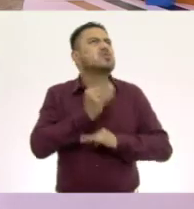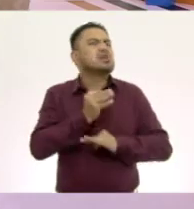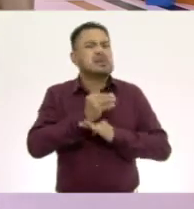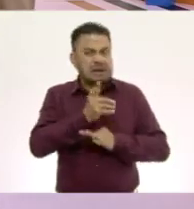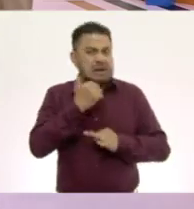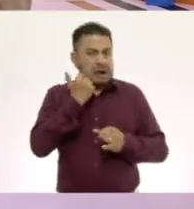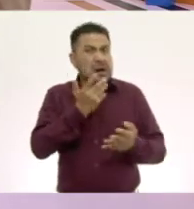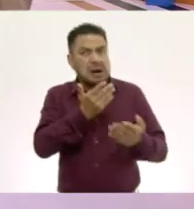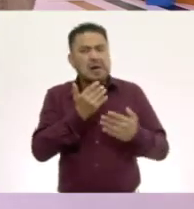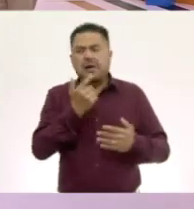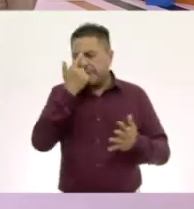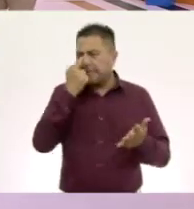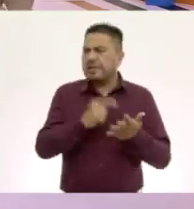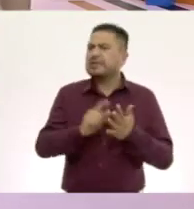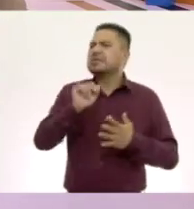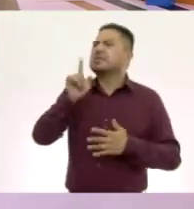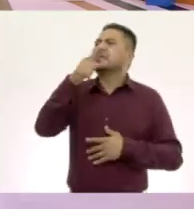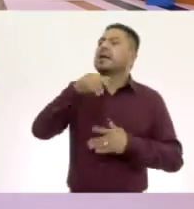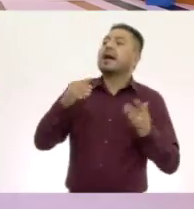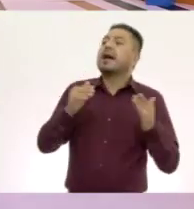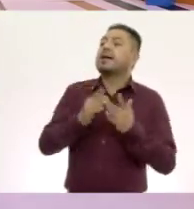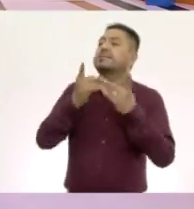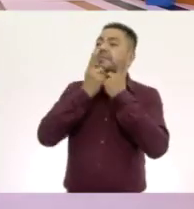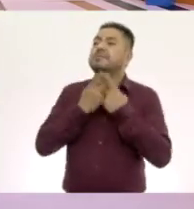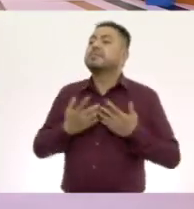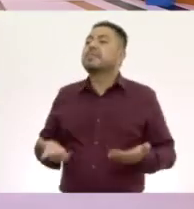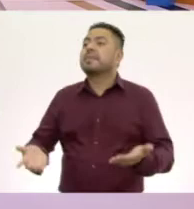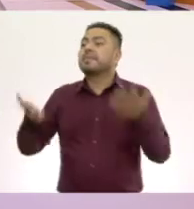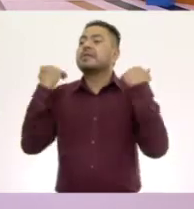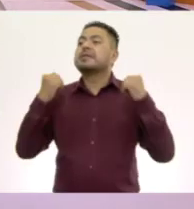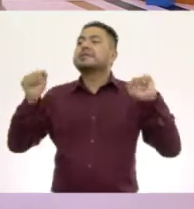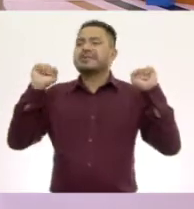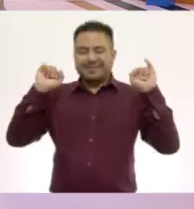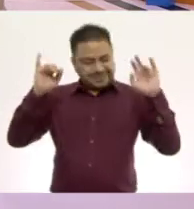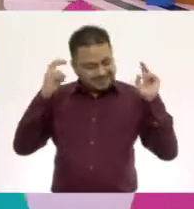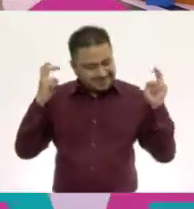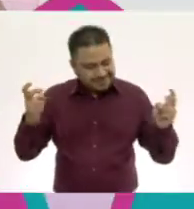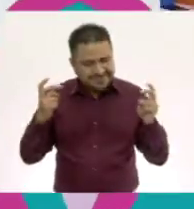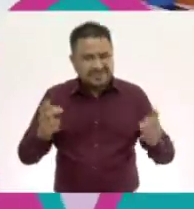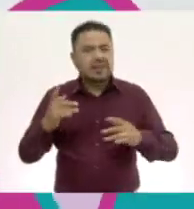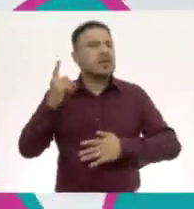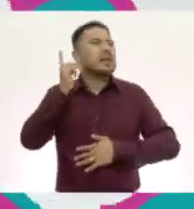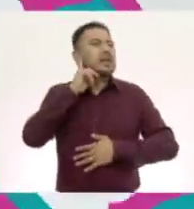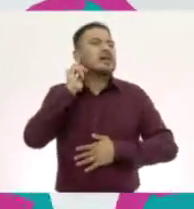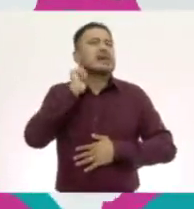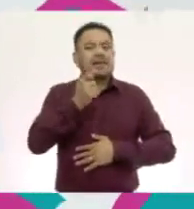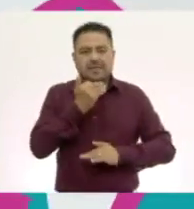escucharlo, Ale? Yo creo que sí. ¿Qué dicen allá en casa? Eso. Vamos a escucharlos.